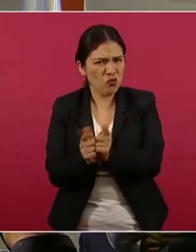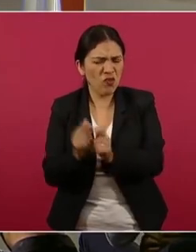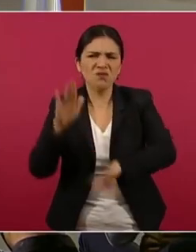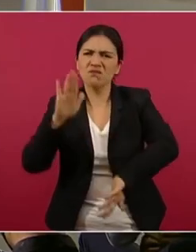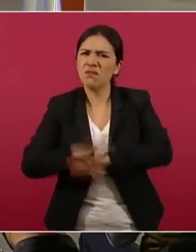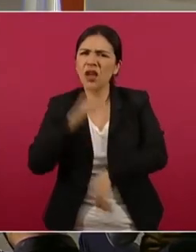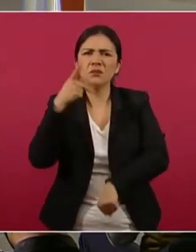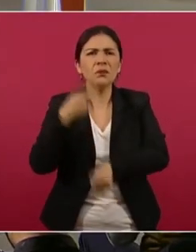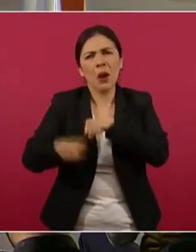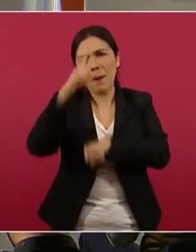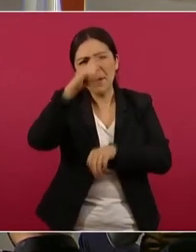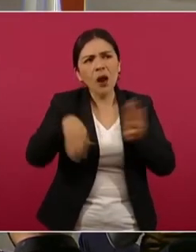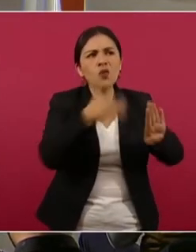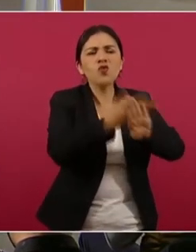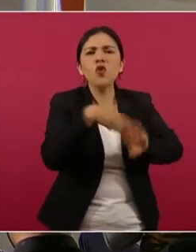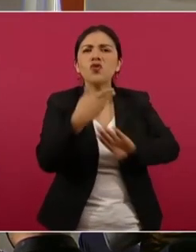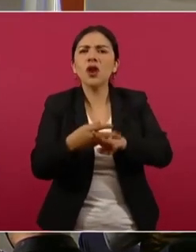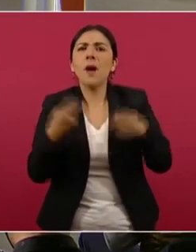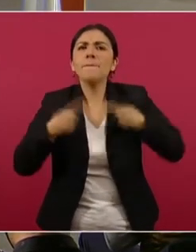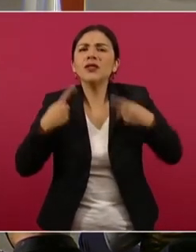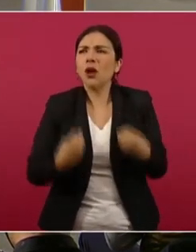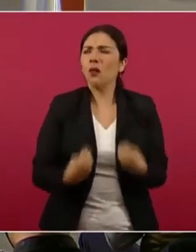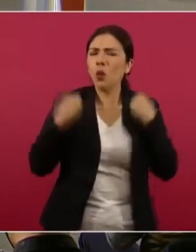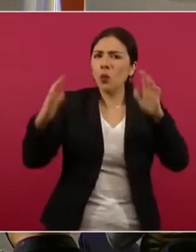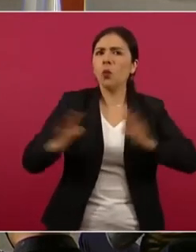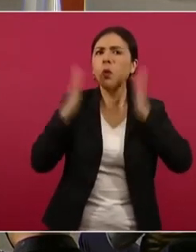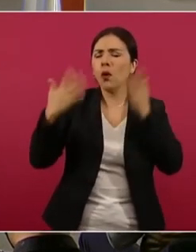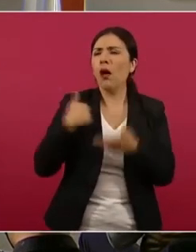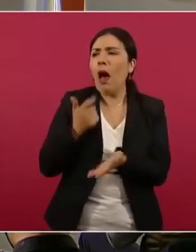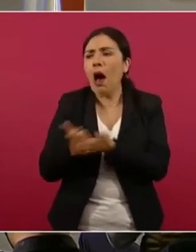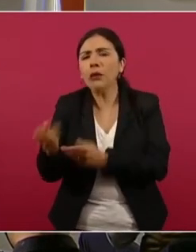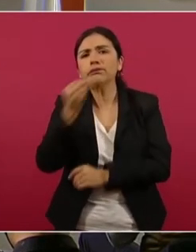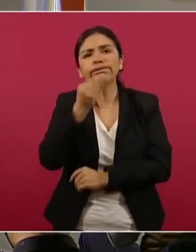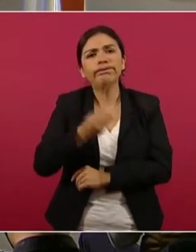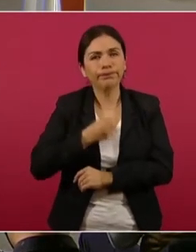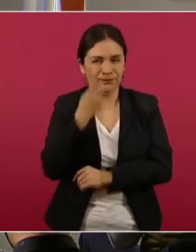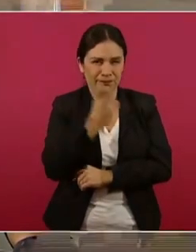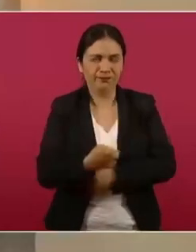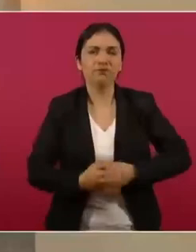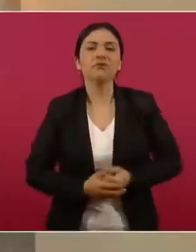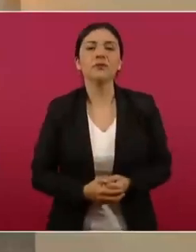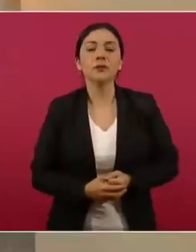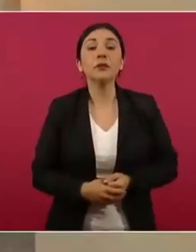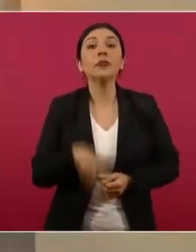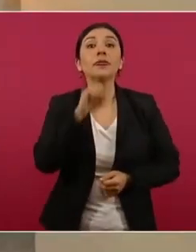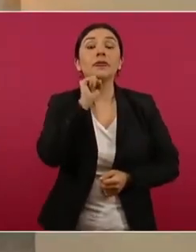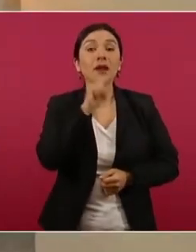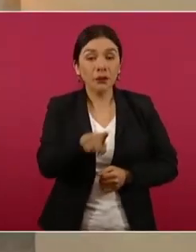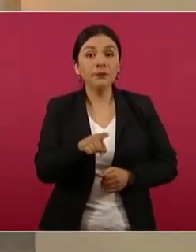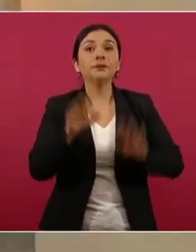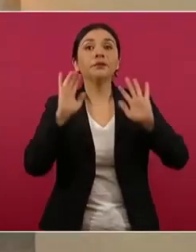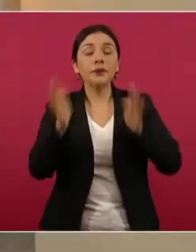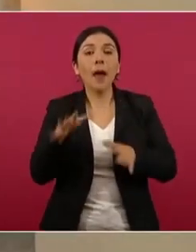economía y la vida de las familias de esa región. Siguiente. También informamos de la detención de